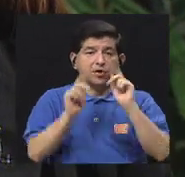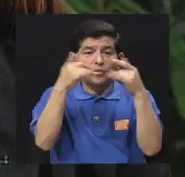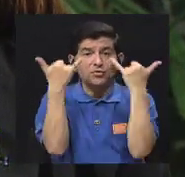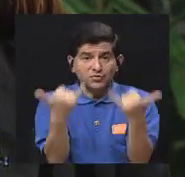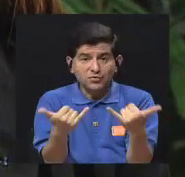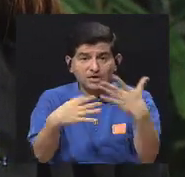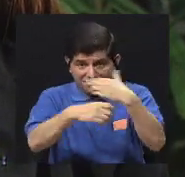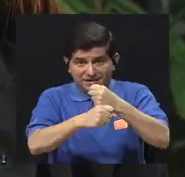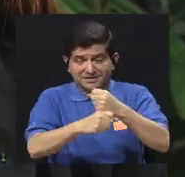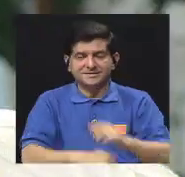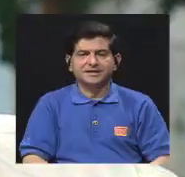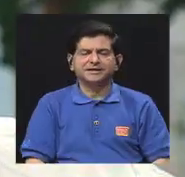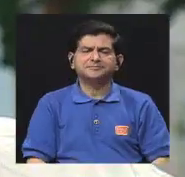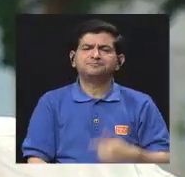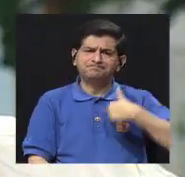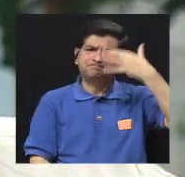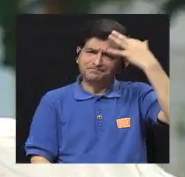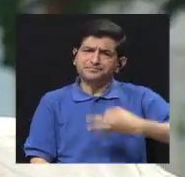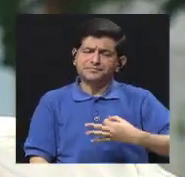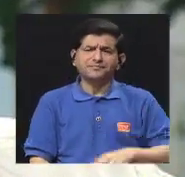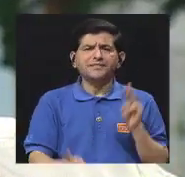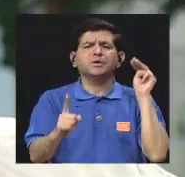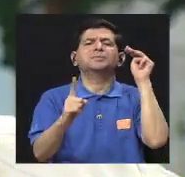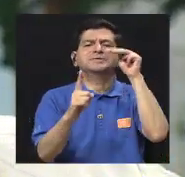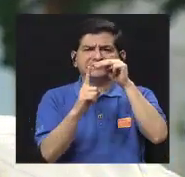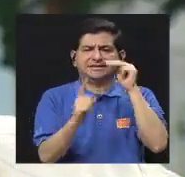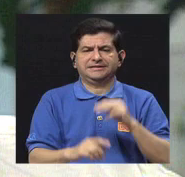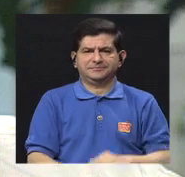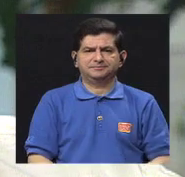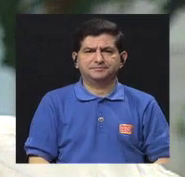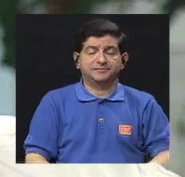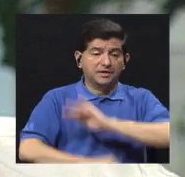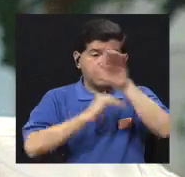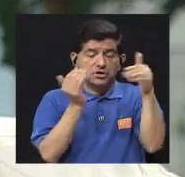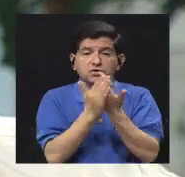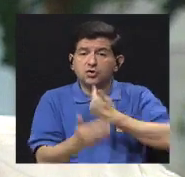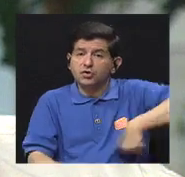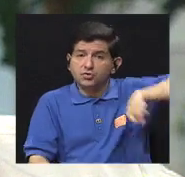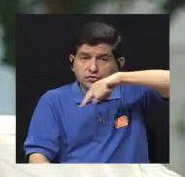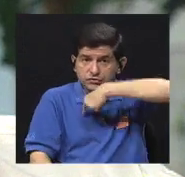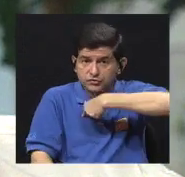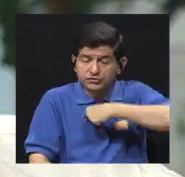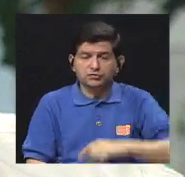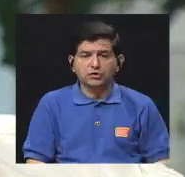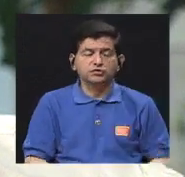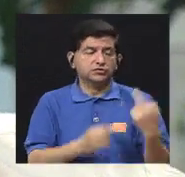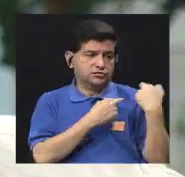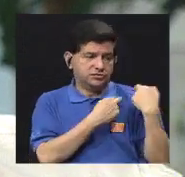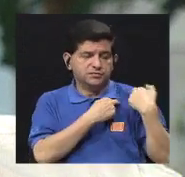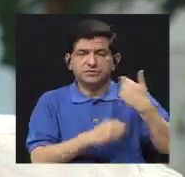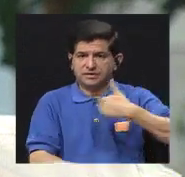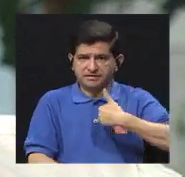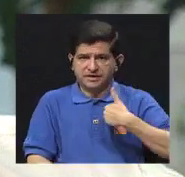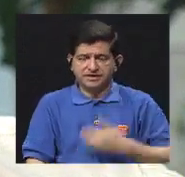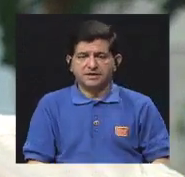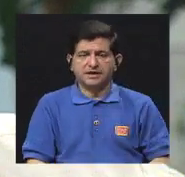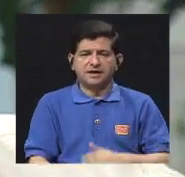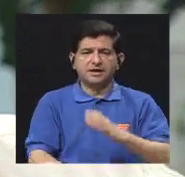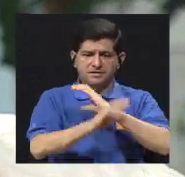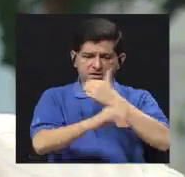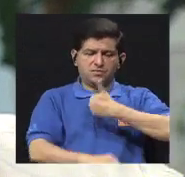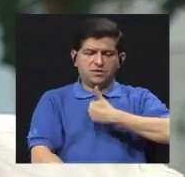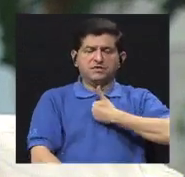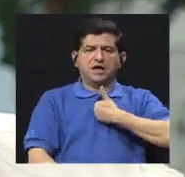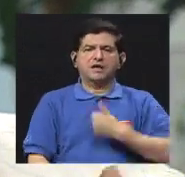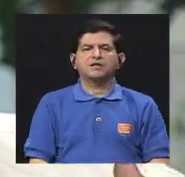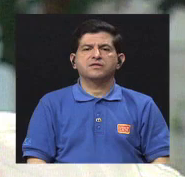oportunidad para hacerlo. Yo creo que el mensaje es que todos somos responsables de nuestro autocuidado